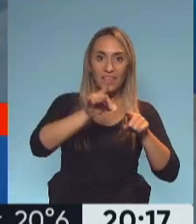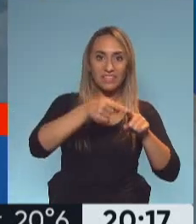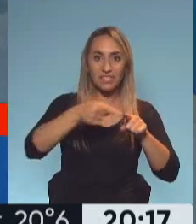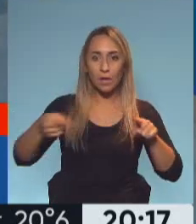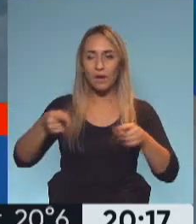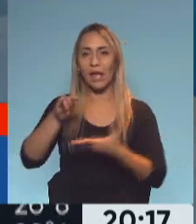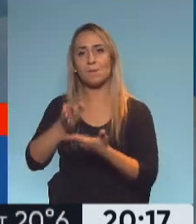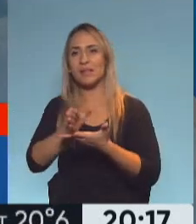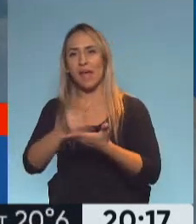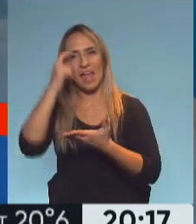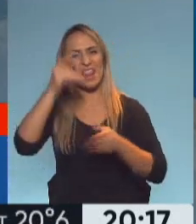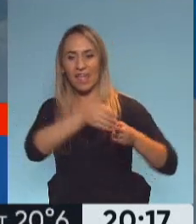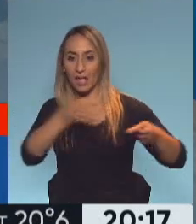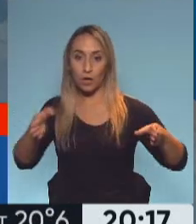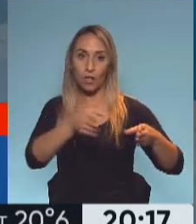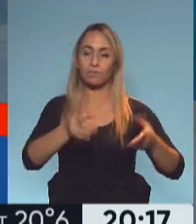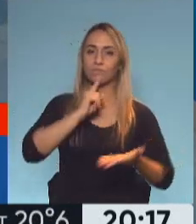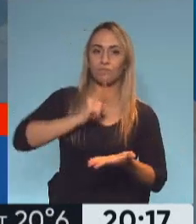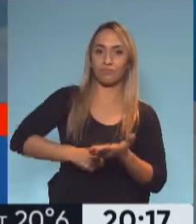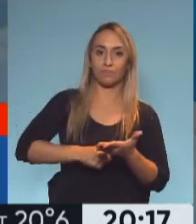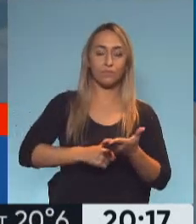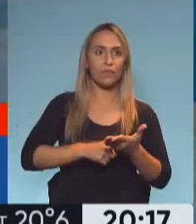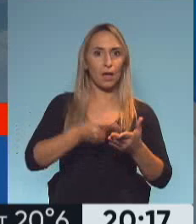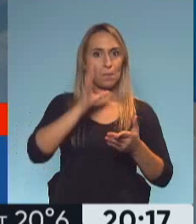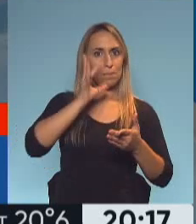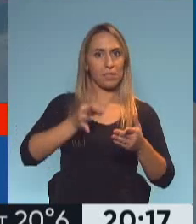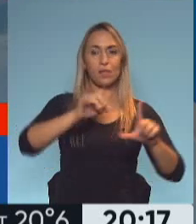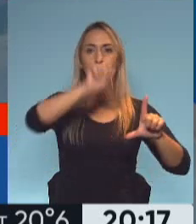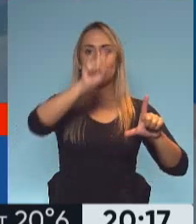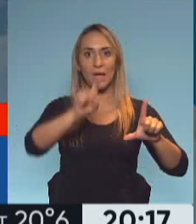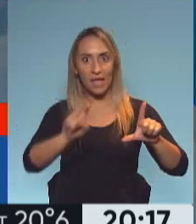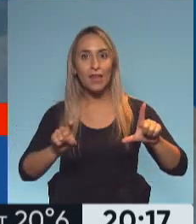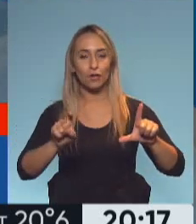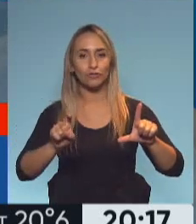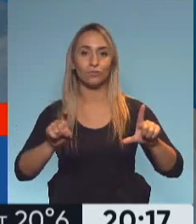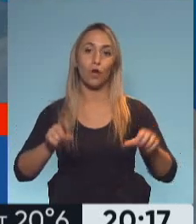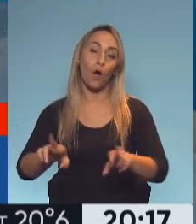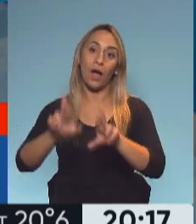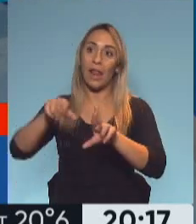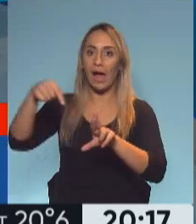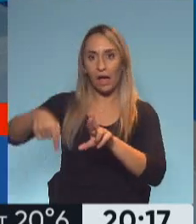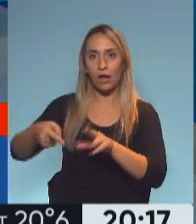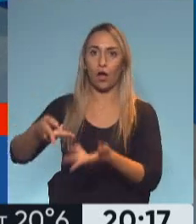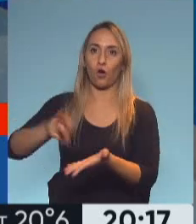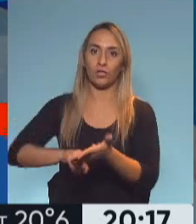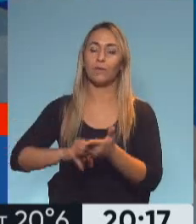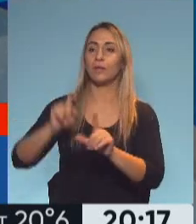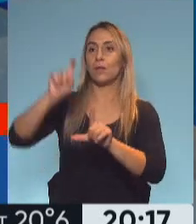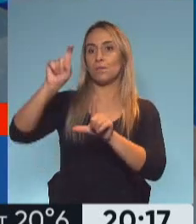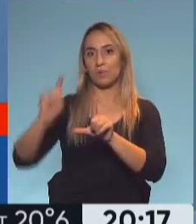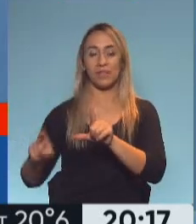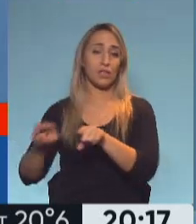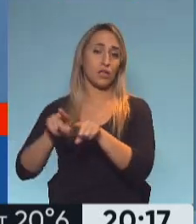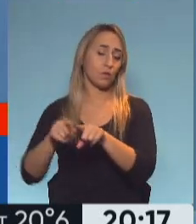menos mitad de enero, tomamos esas medidas y empezaron a caer los casos. Así que ojalá tengan el mismo impacto que tuvieron en